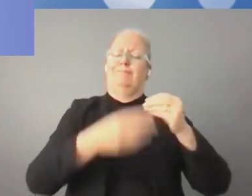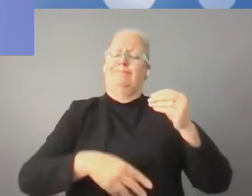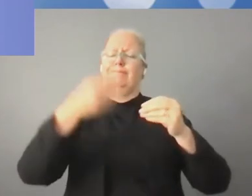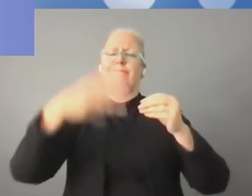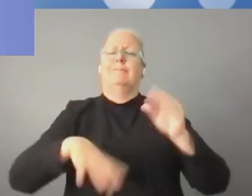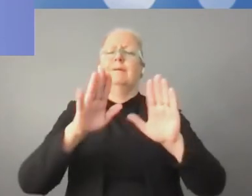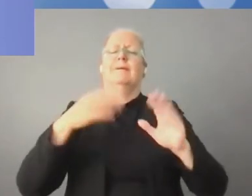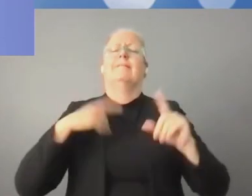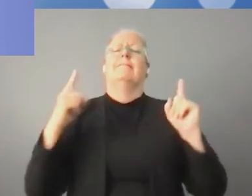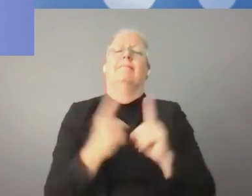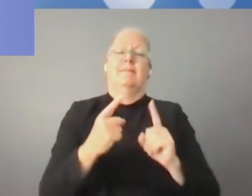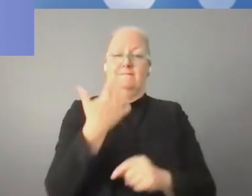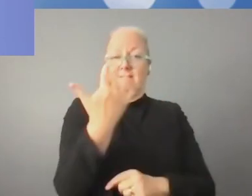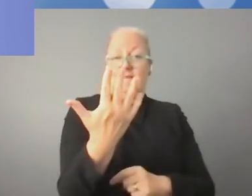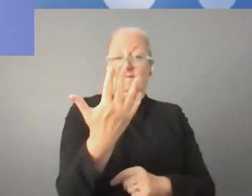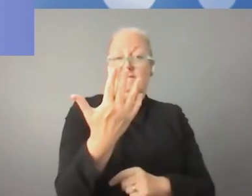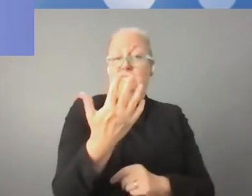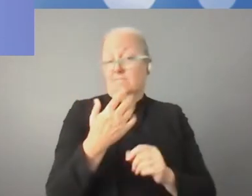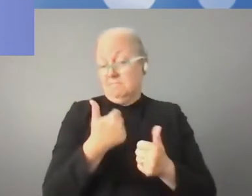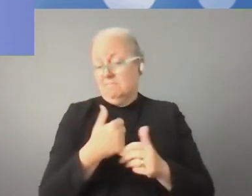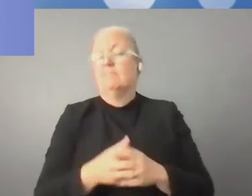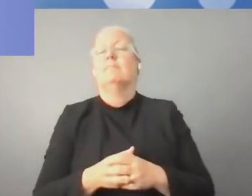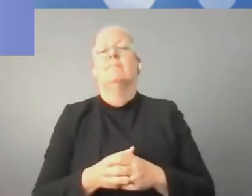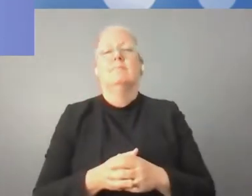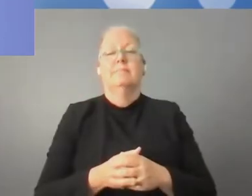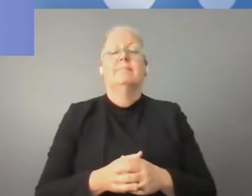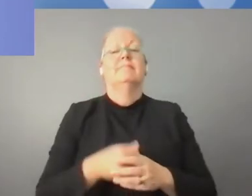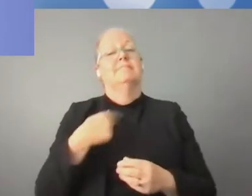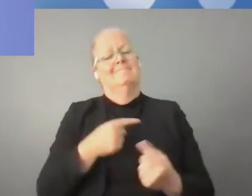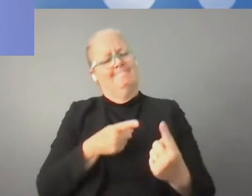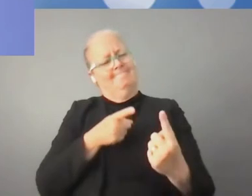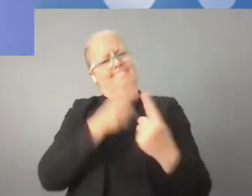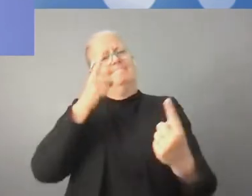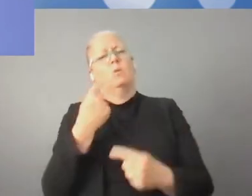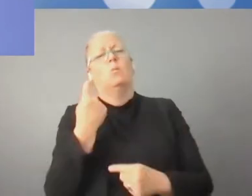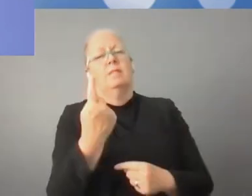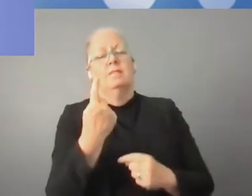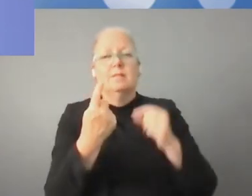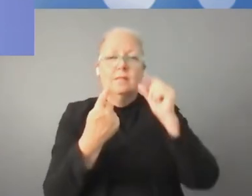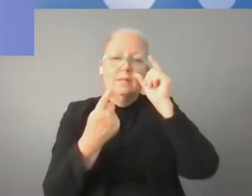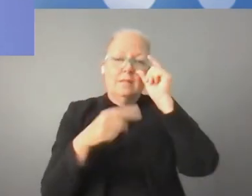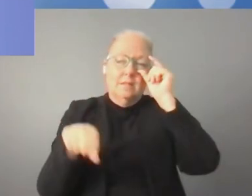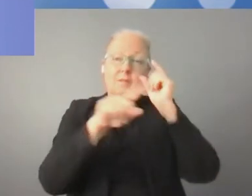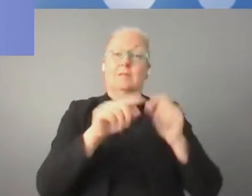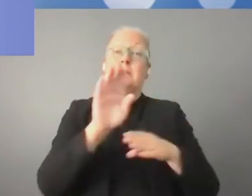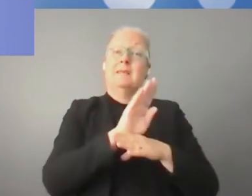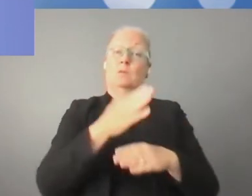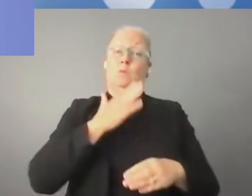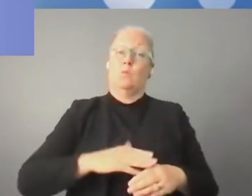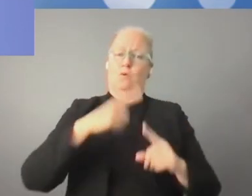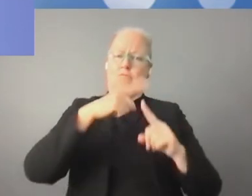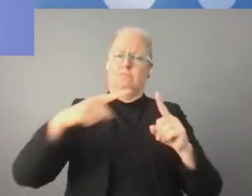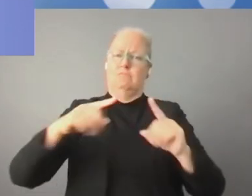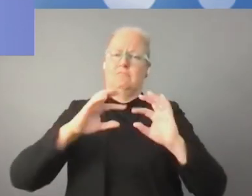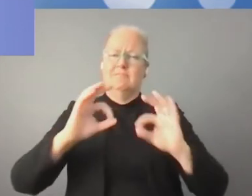Tenemos en nuestro país un documento relacionado al desarrollo de las tecnologías digitales. Yo presentaré solamente